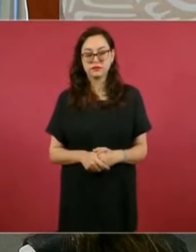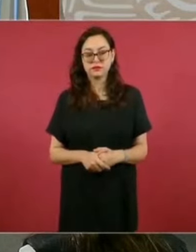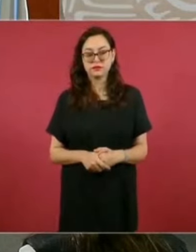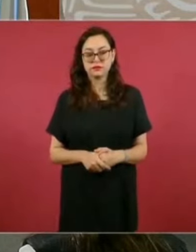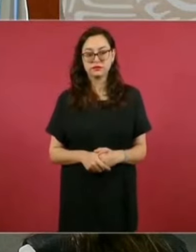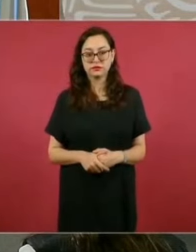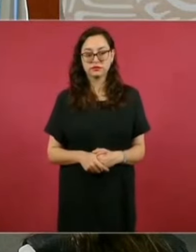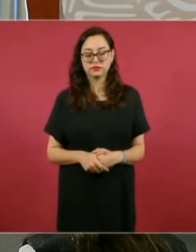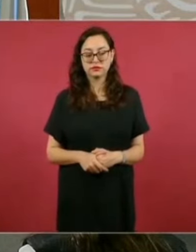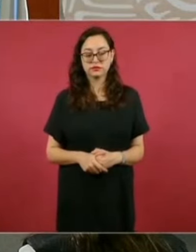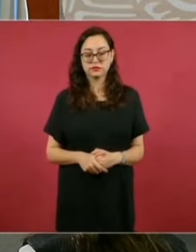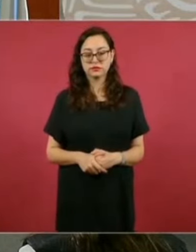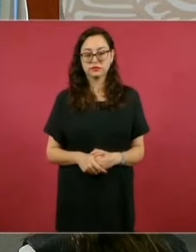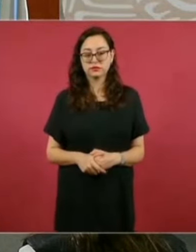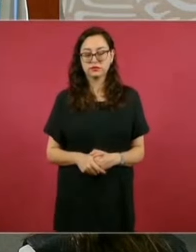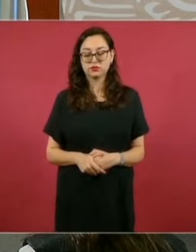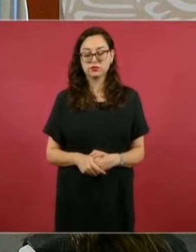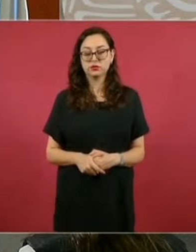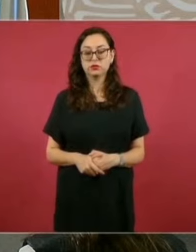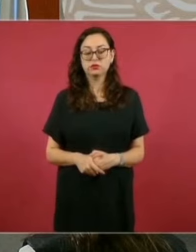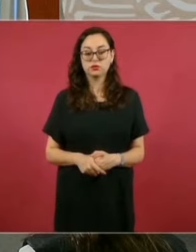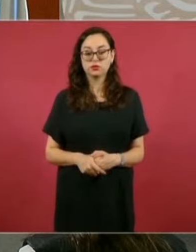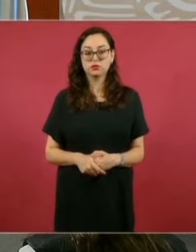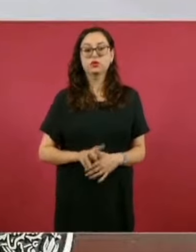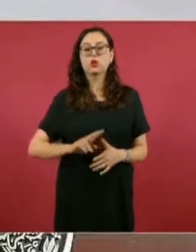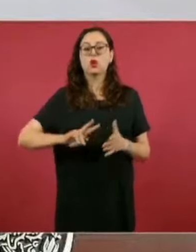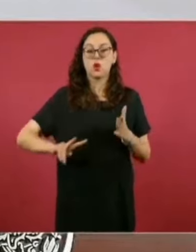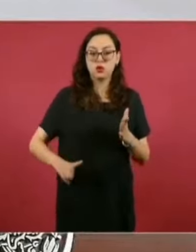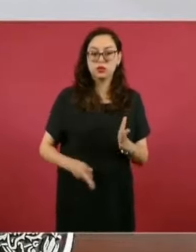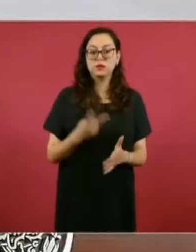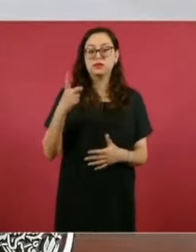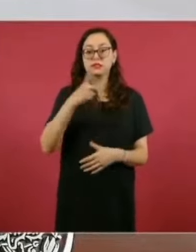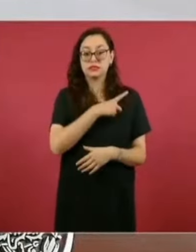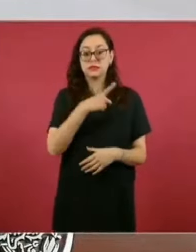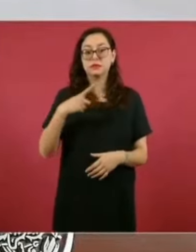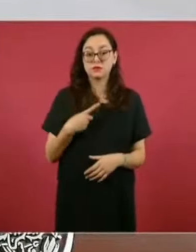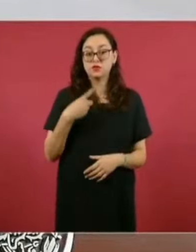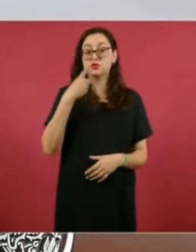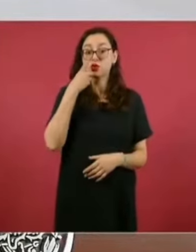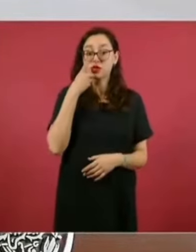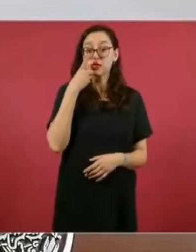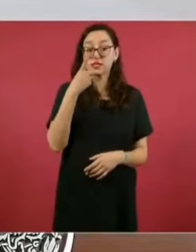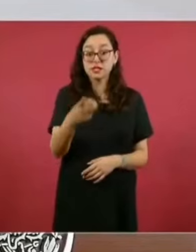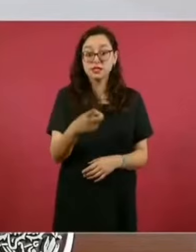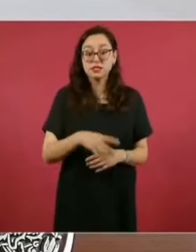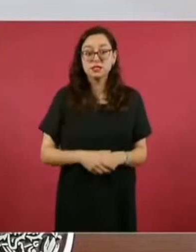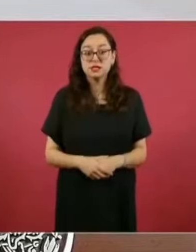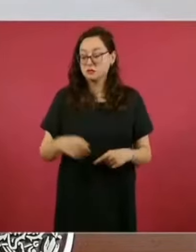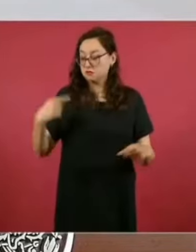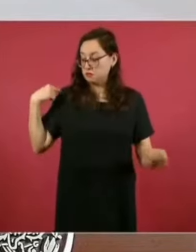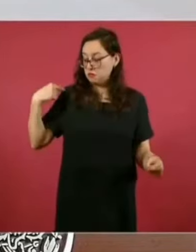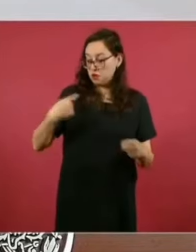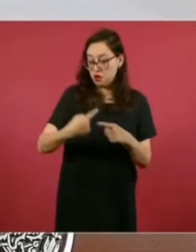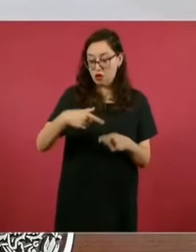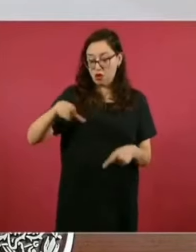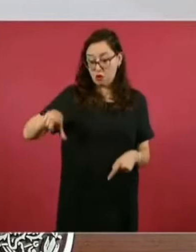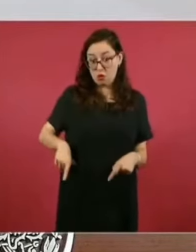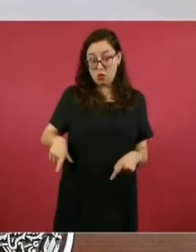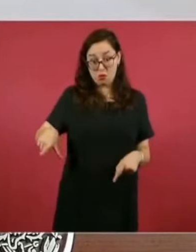Es muy importante volver a insistir en que en este gobierno no se tolera la impunidad.